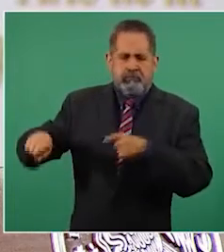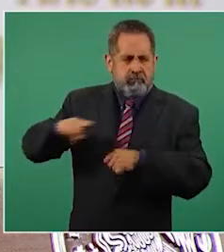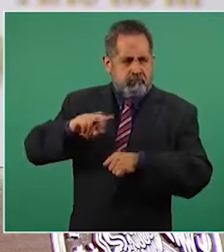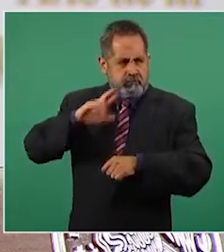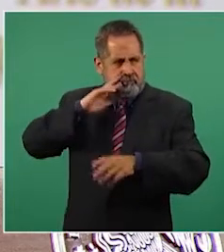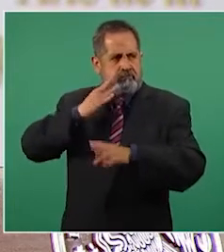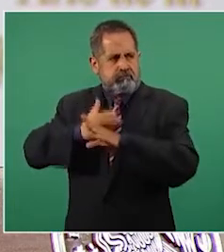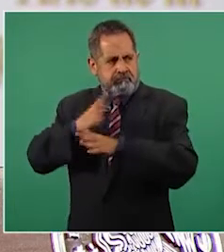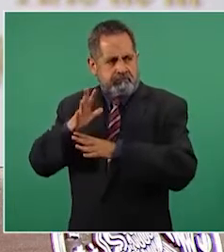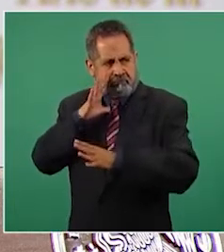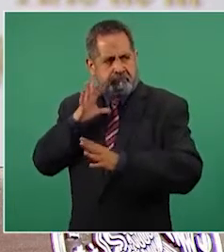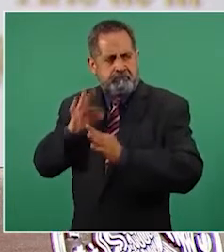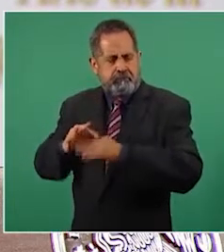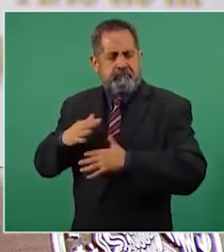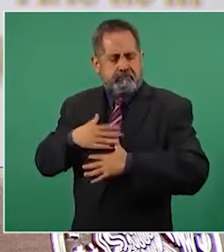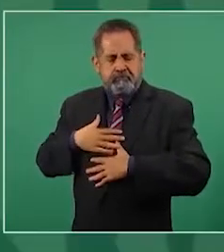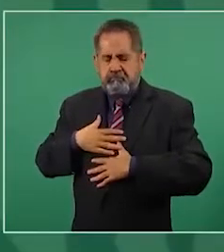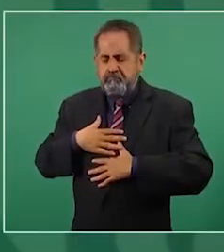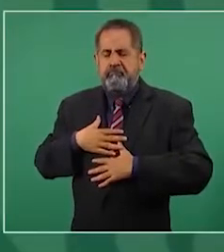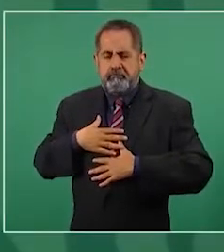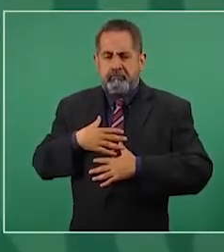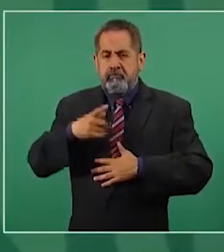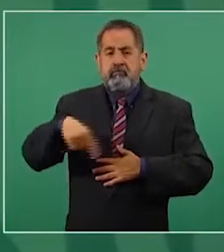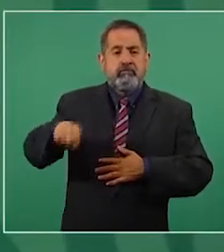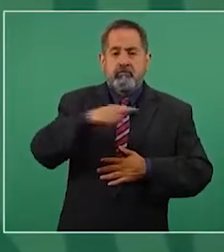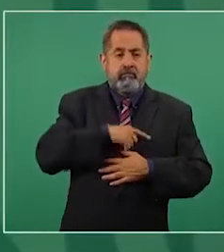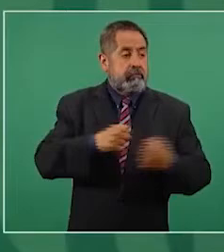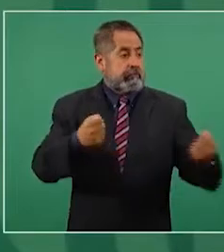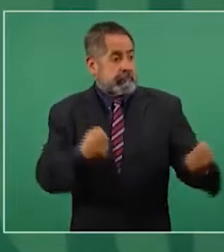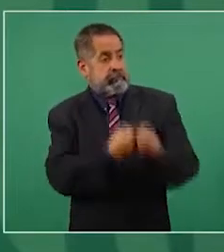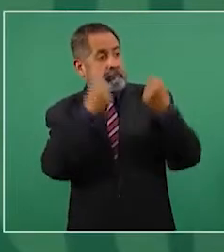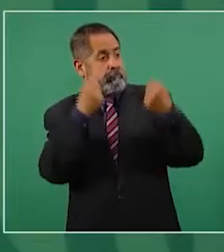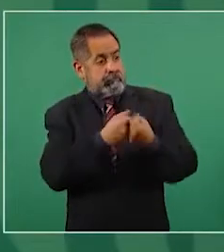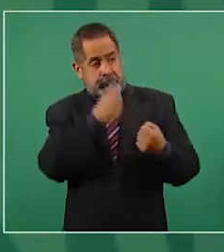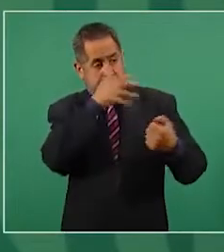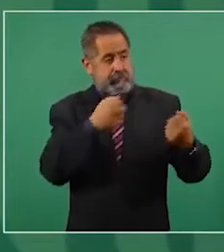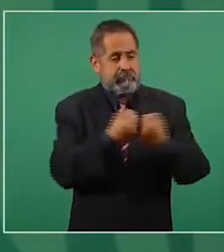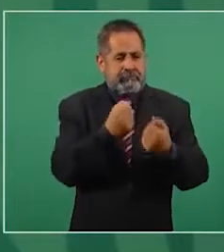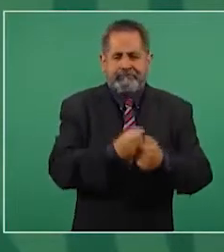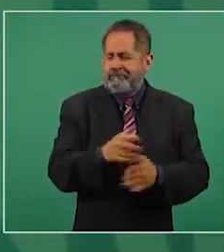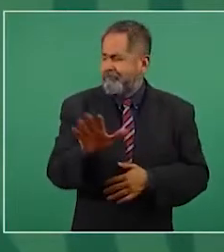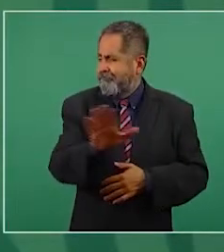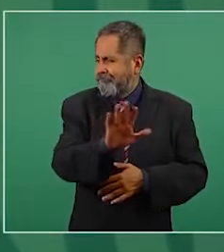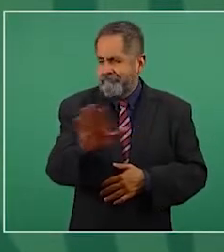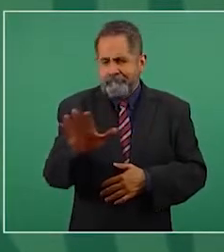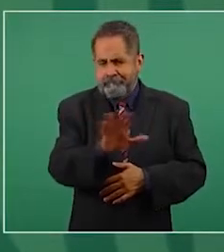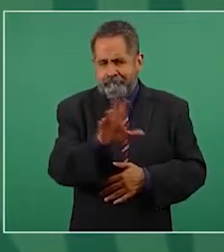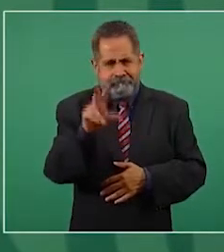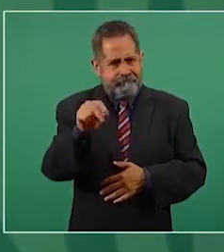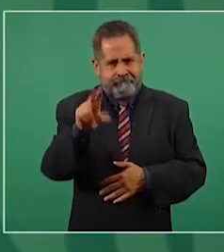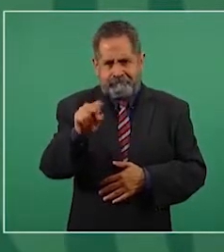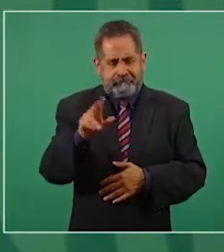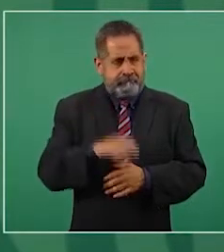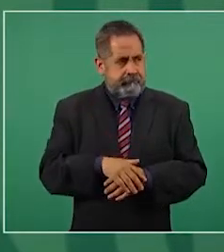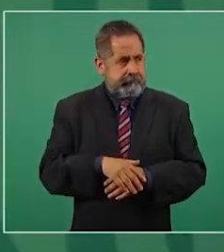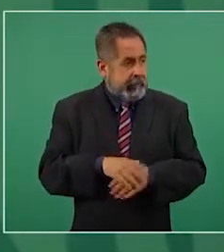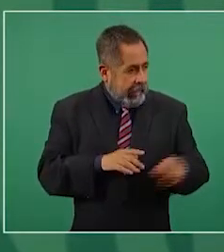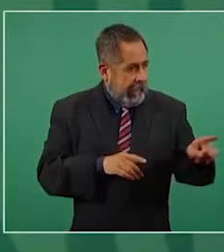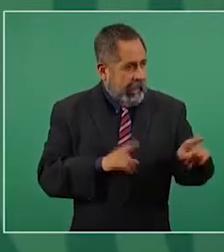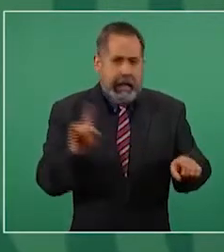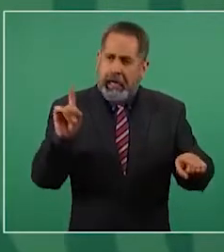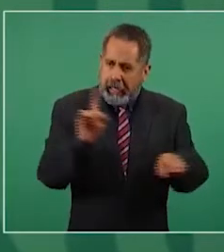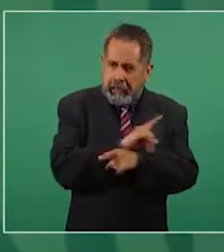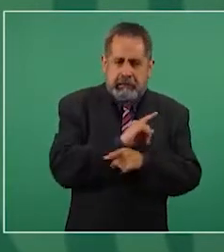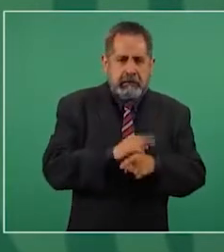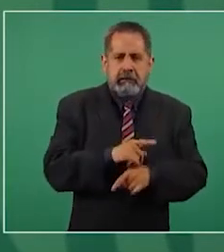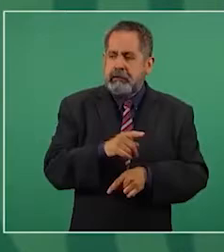que se de confrontación, no caer en la